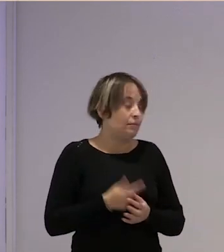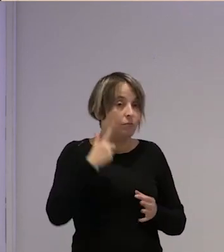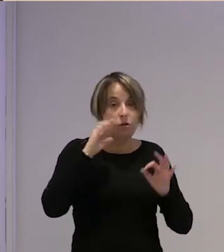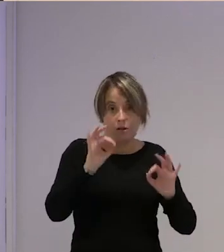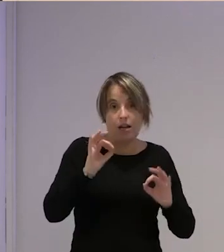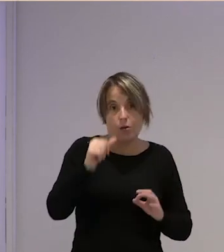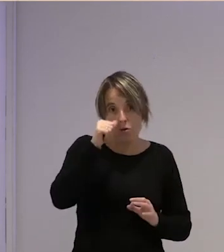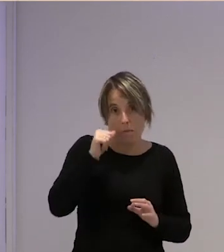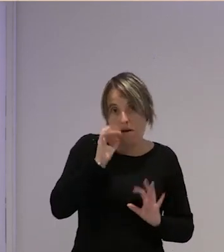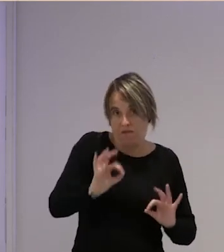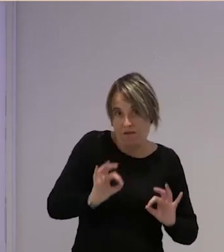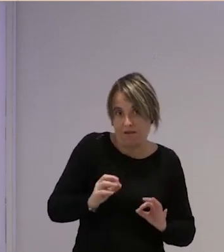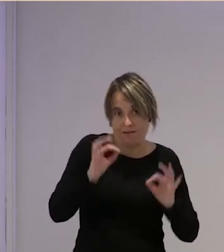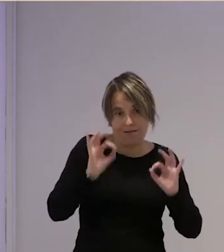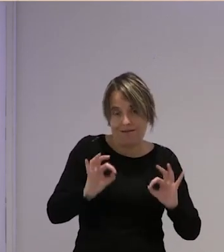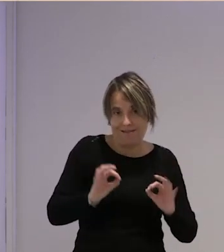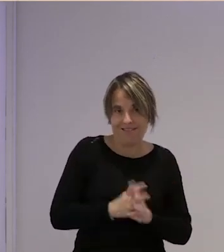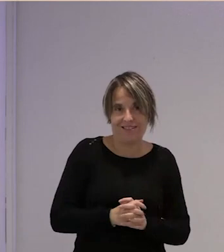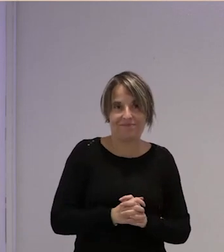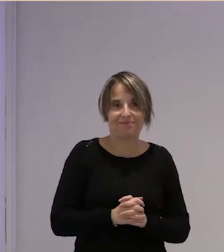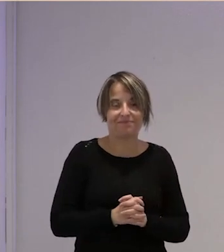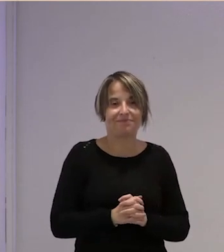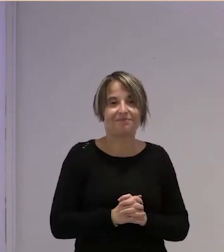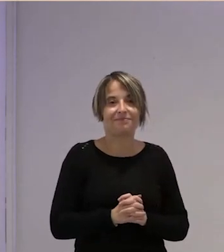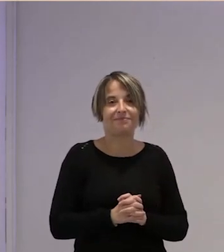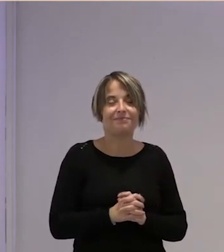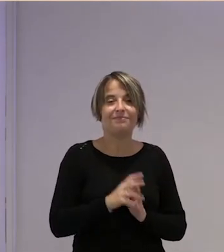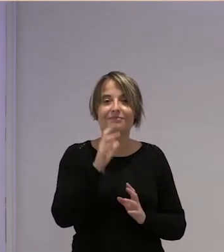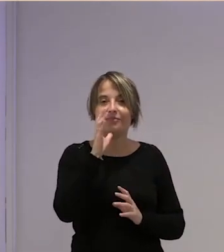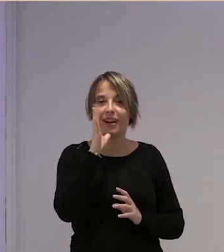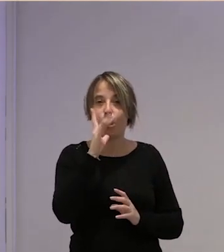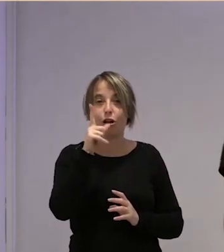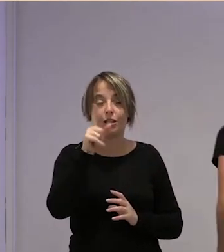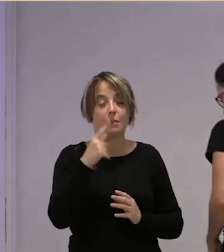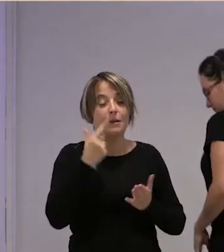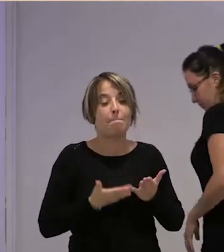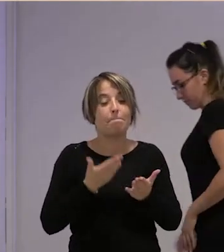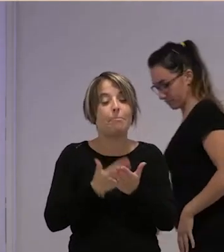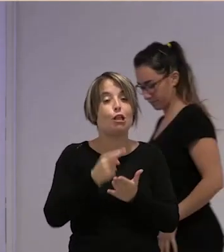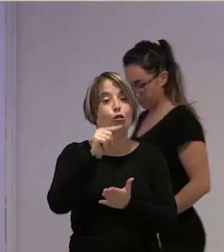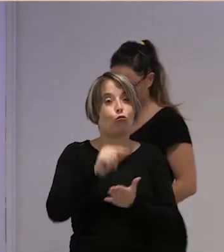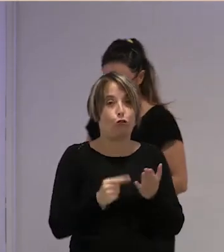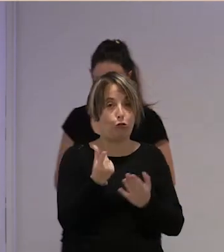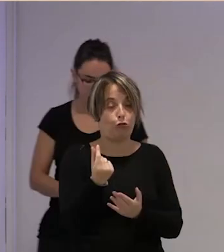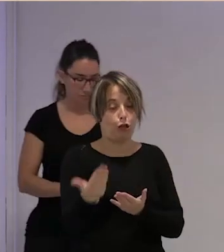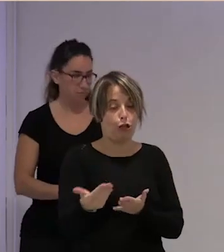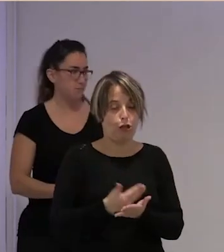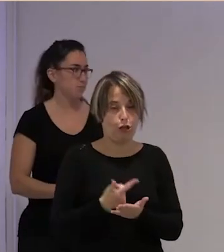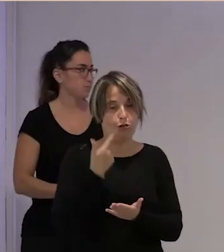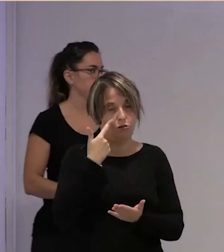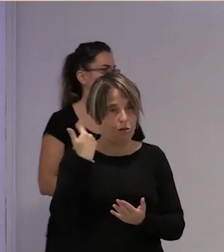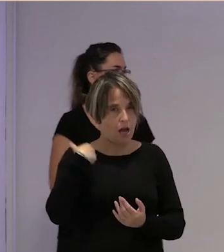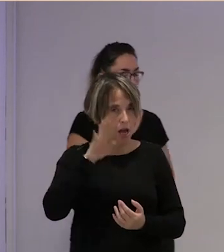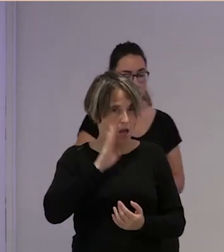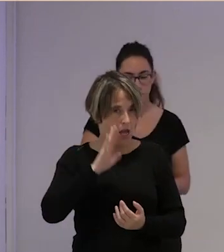mafias vamos a hablar claro ahora vamos a hablar también porque se pide pasta además por contrato que eso es ya ya mafioso